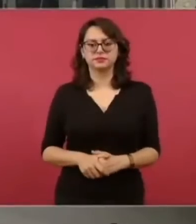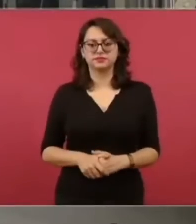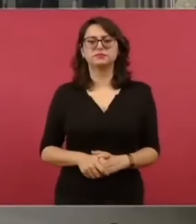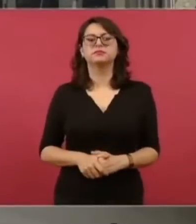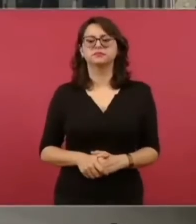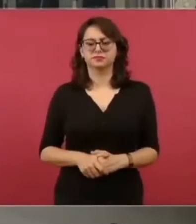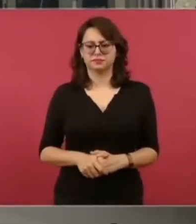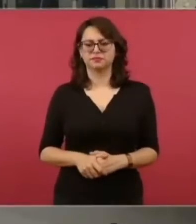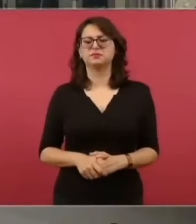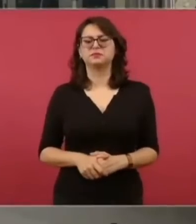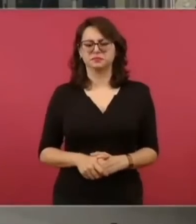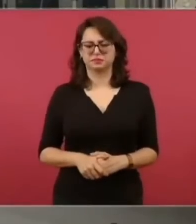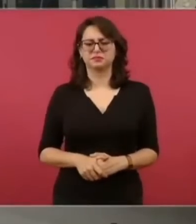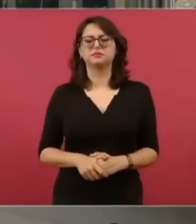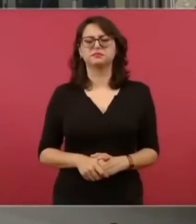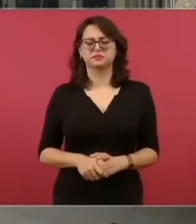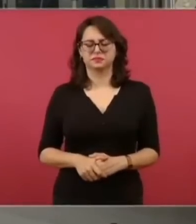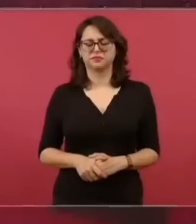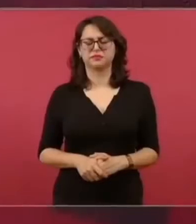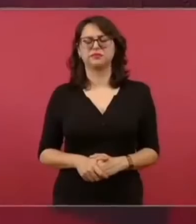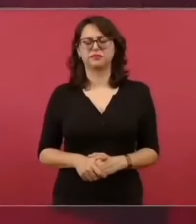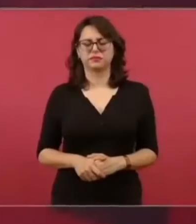Sí, sí, sí, sí, pero